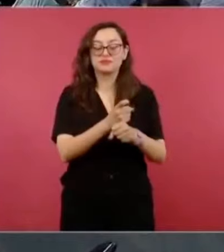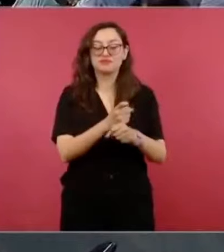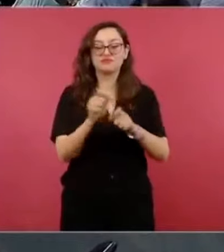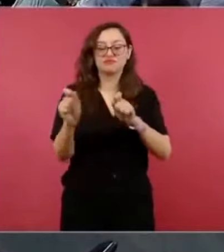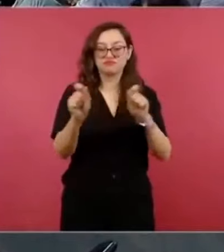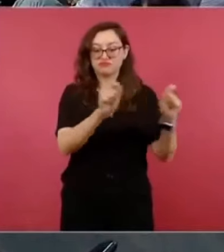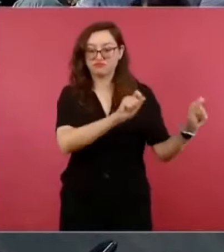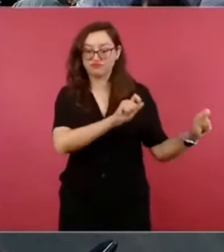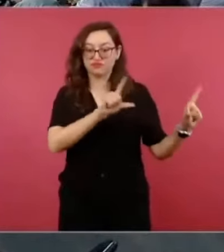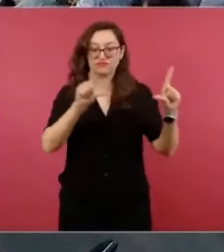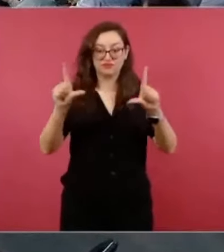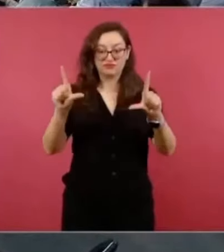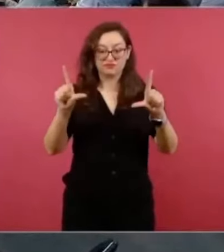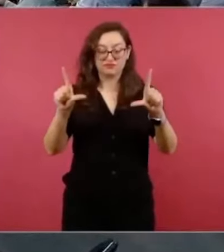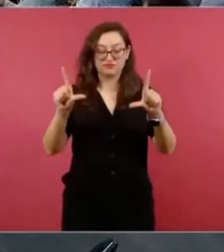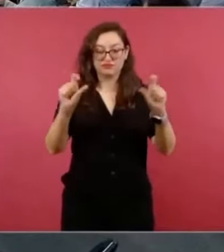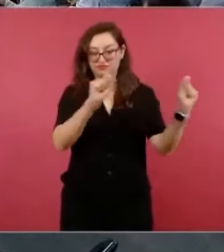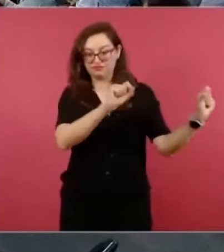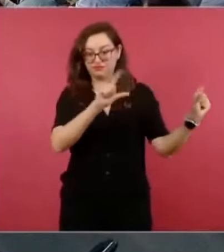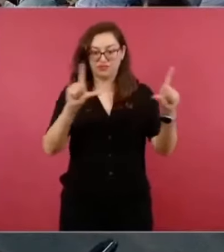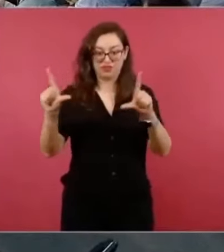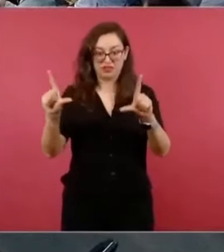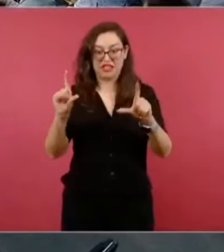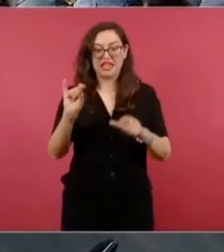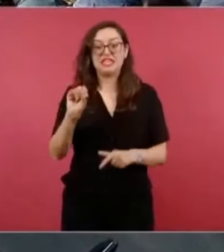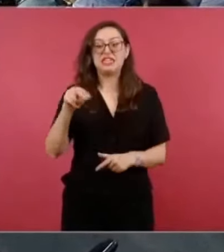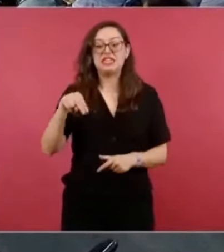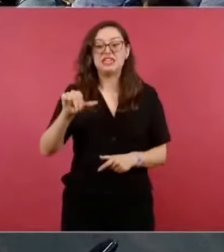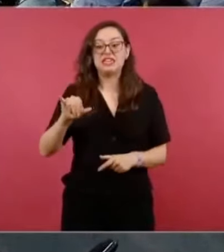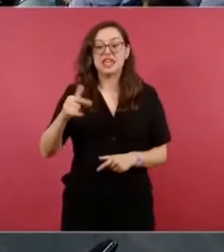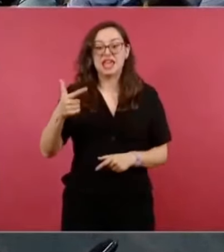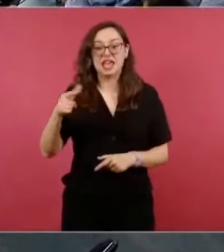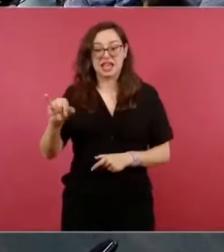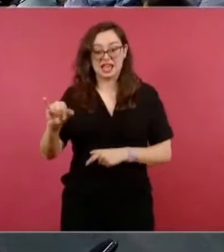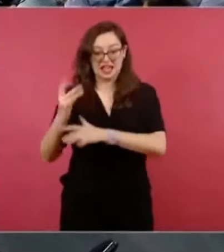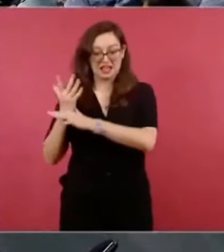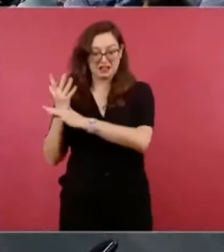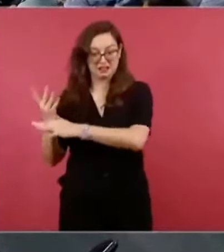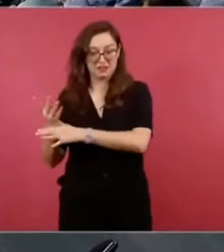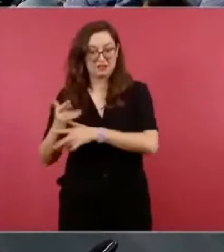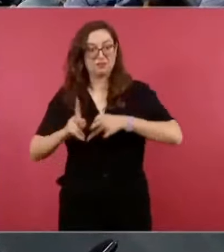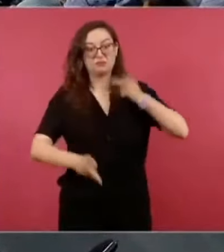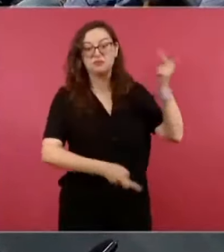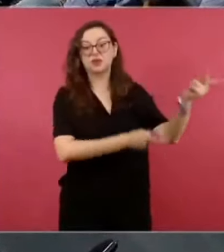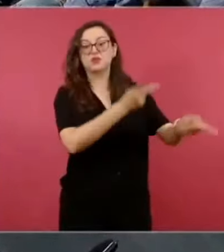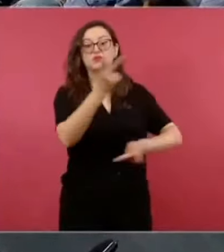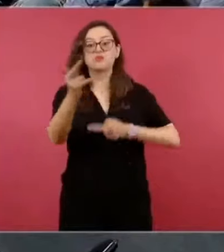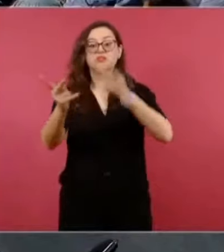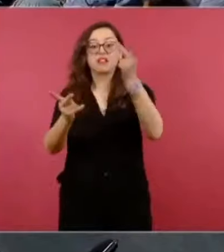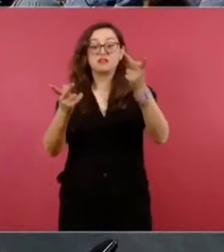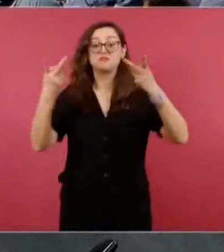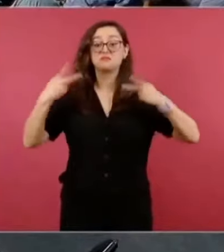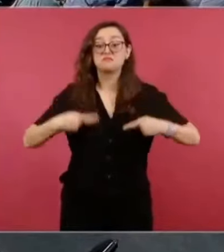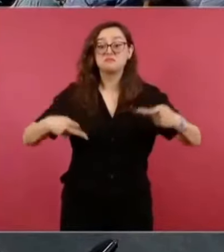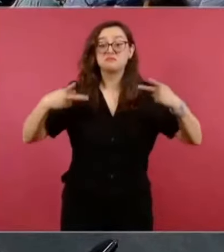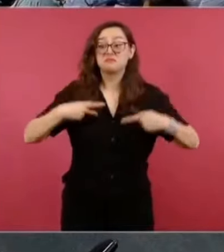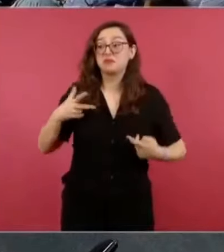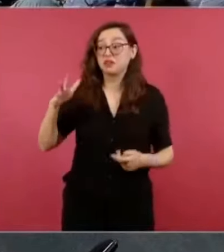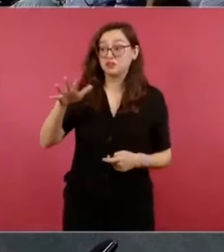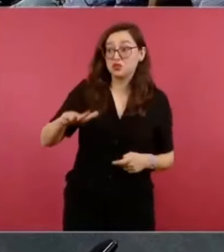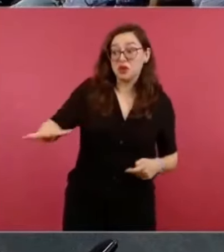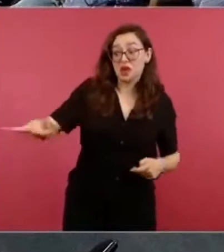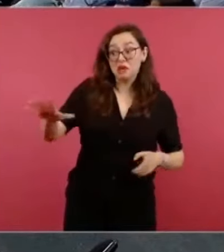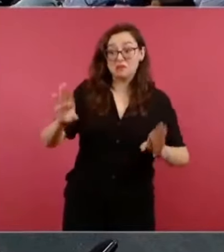dos láminas más del Inegi, dos láminas, cómo ve la gente su percepción